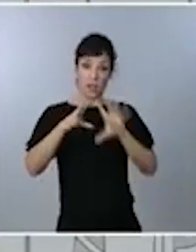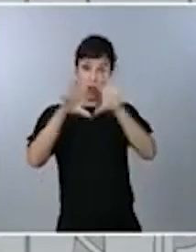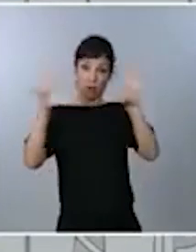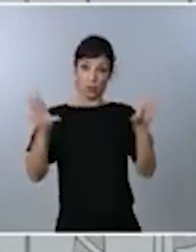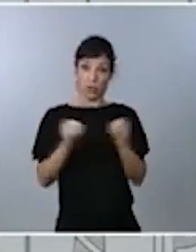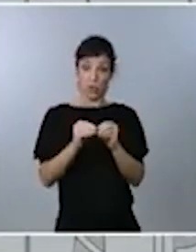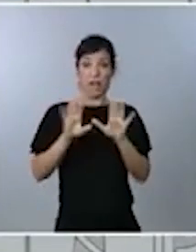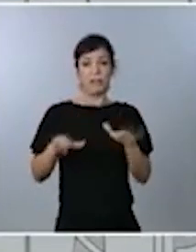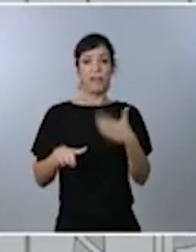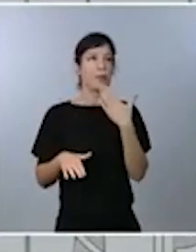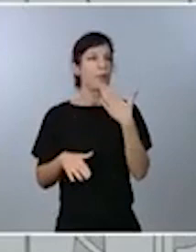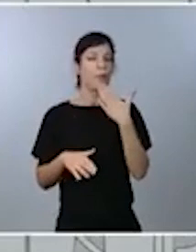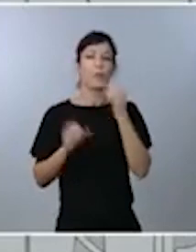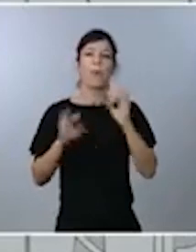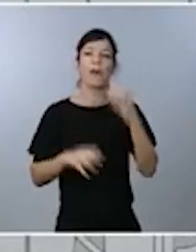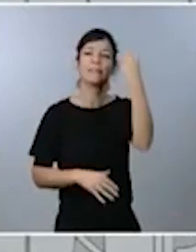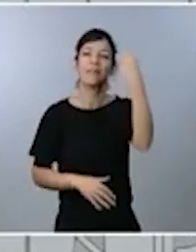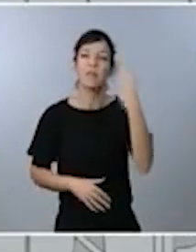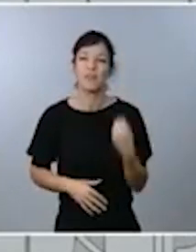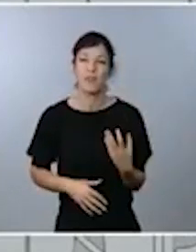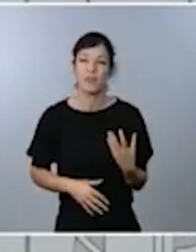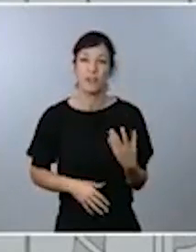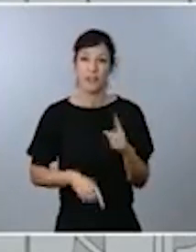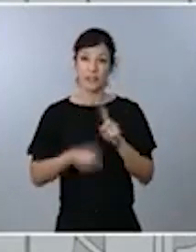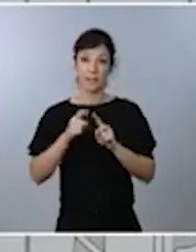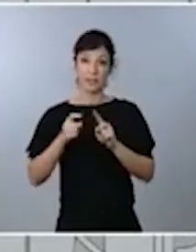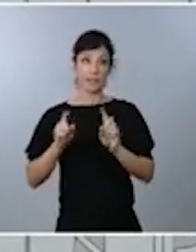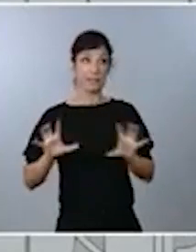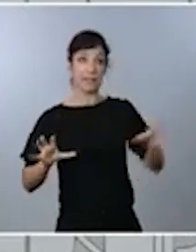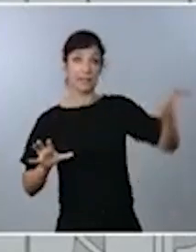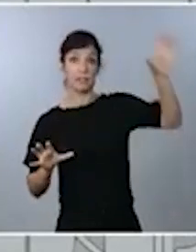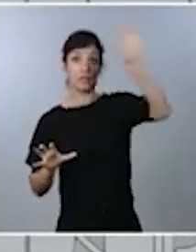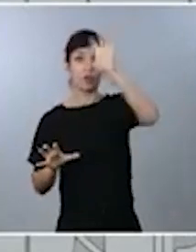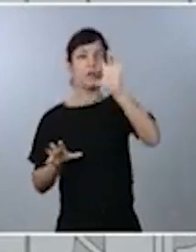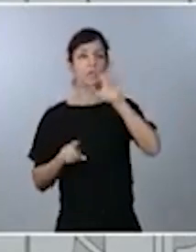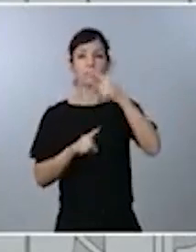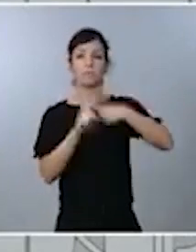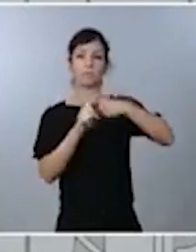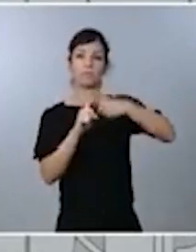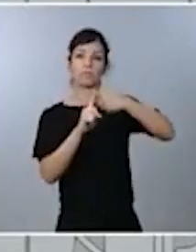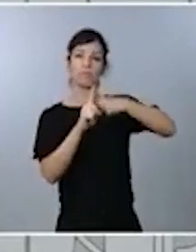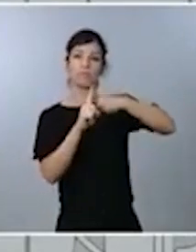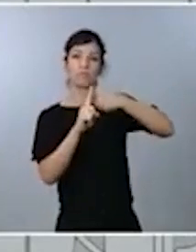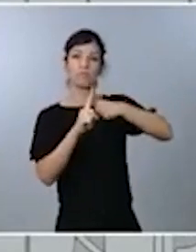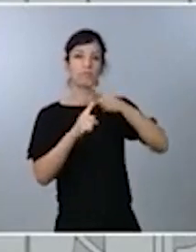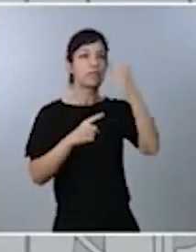describe la situación de cada territorio y las medidas que deben adoptarse en él.